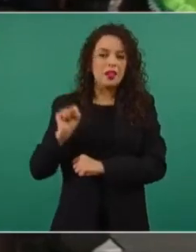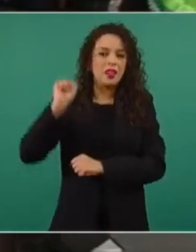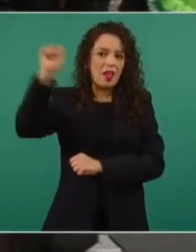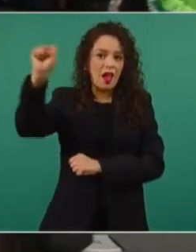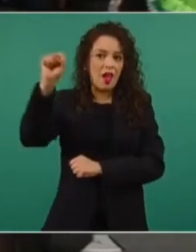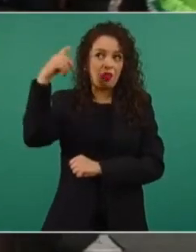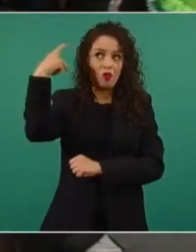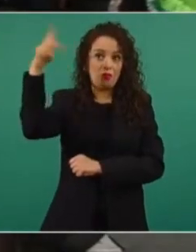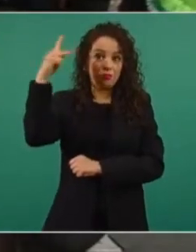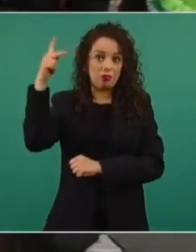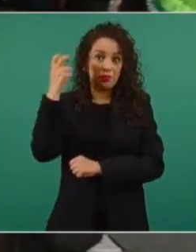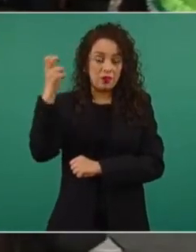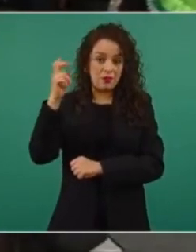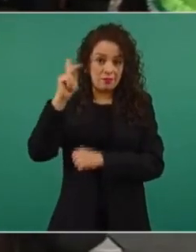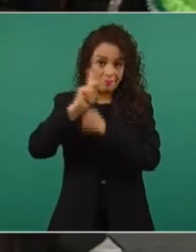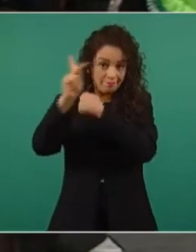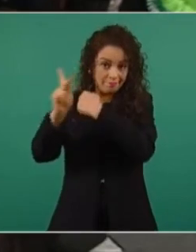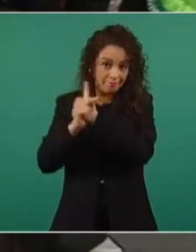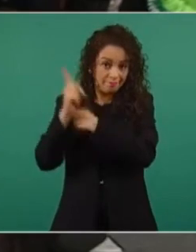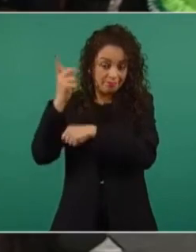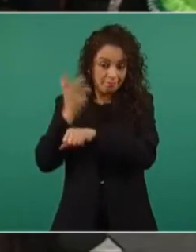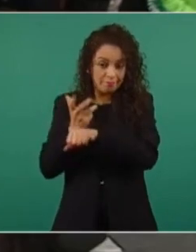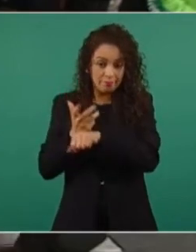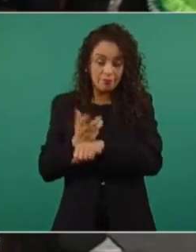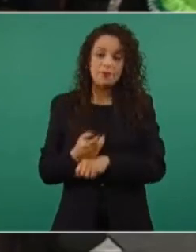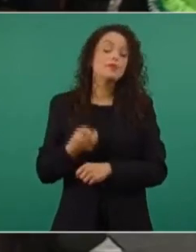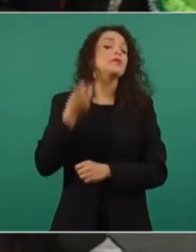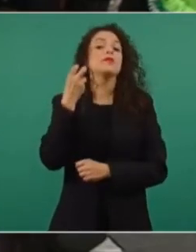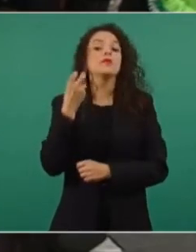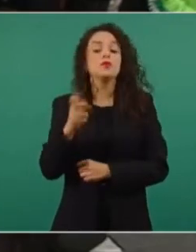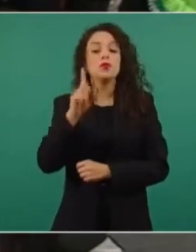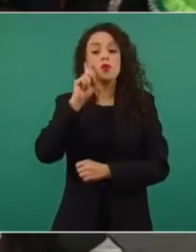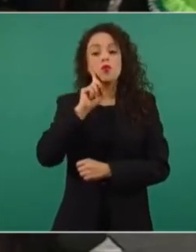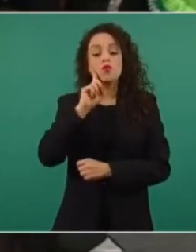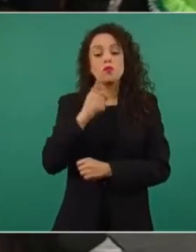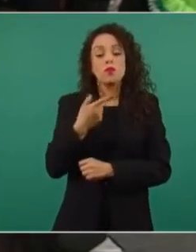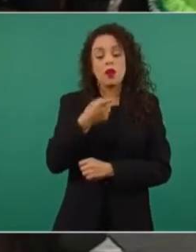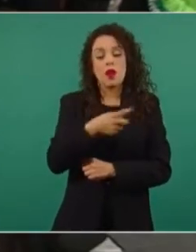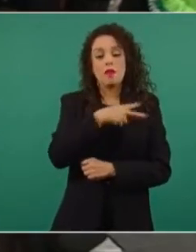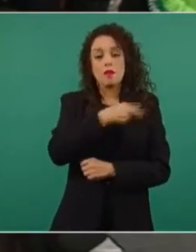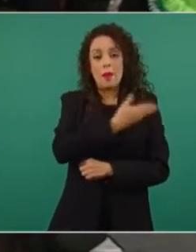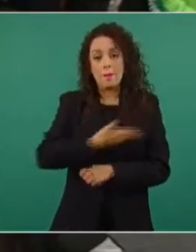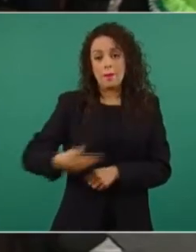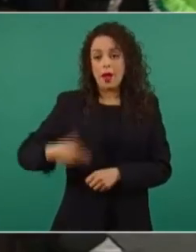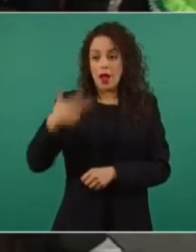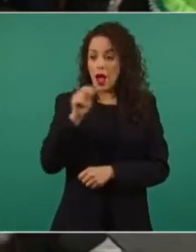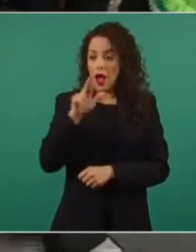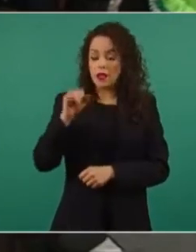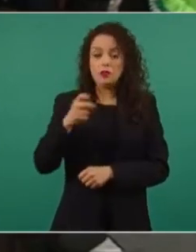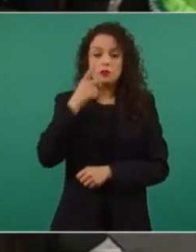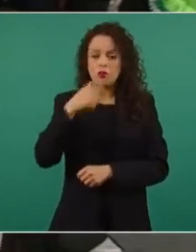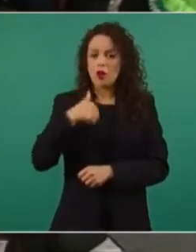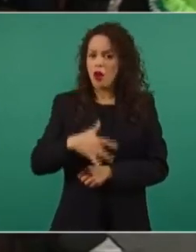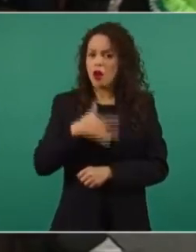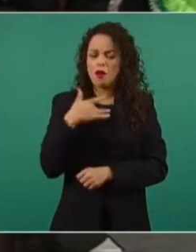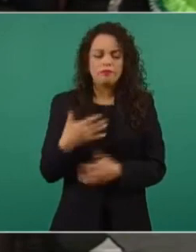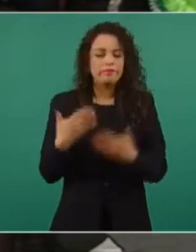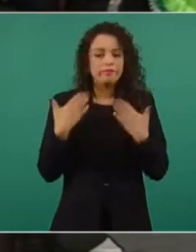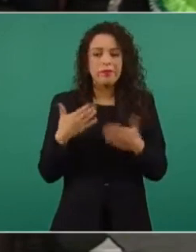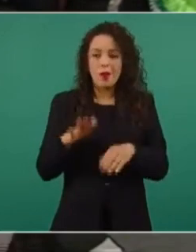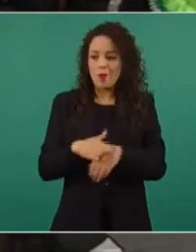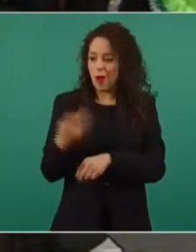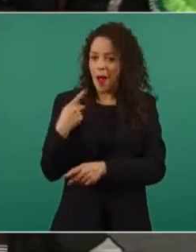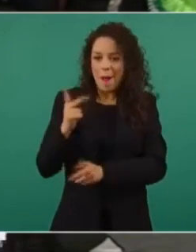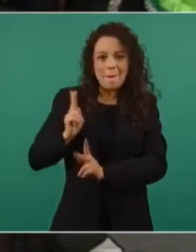Entonces, le dijo la vicepresidenta Harris que se iba muy satisfecha por haber platicado con ella